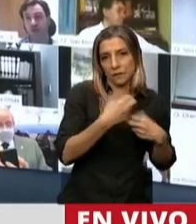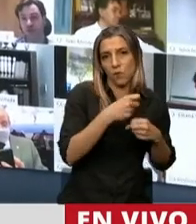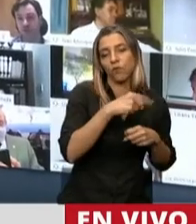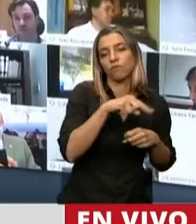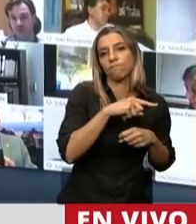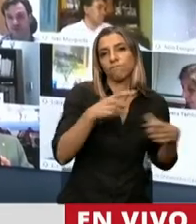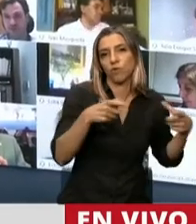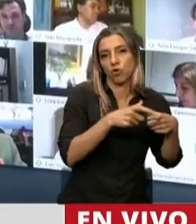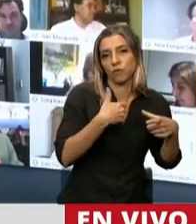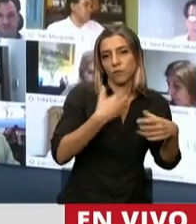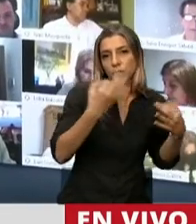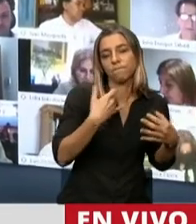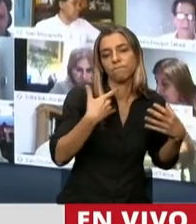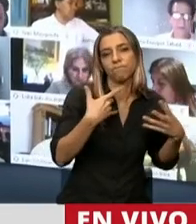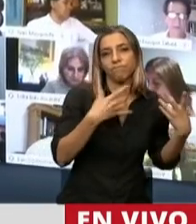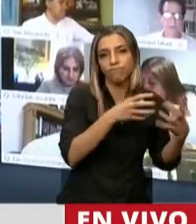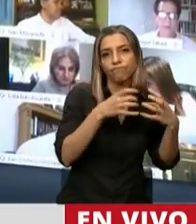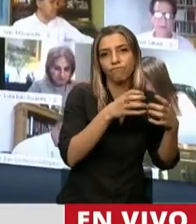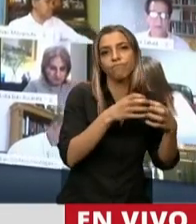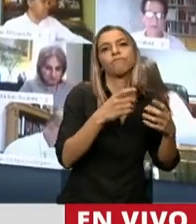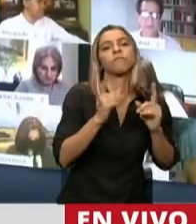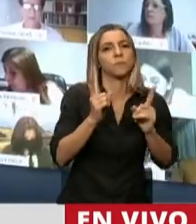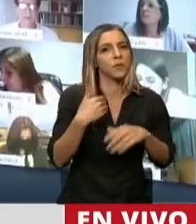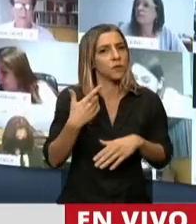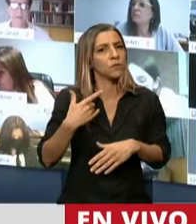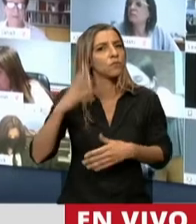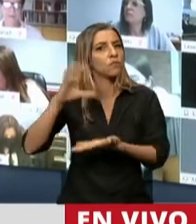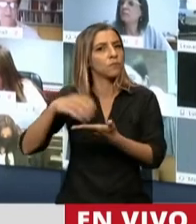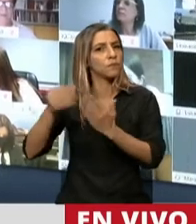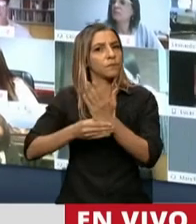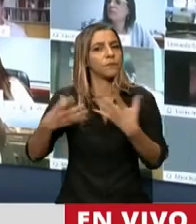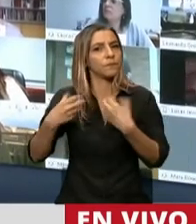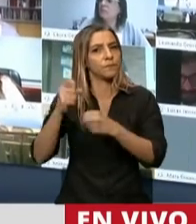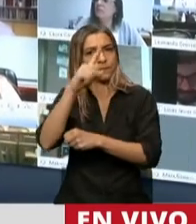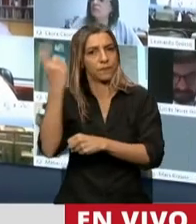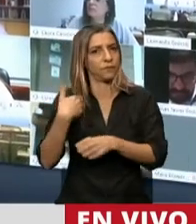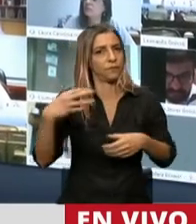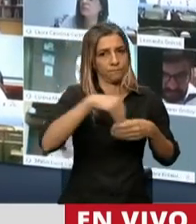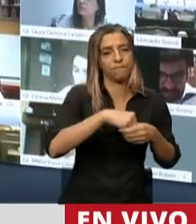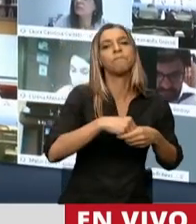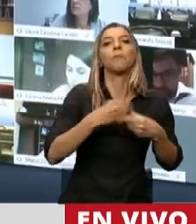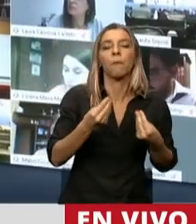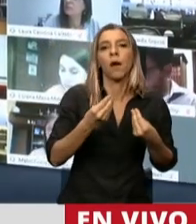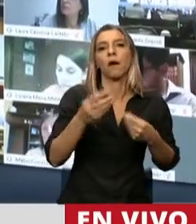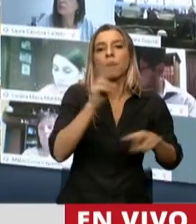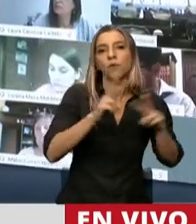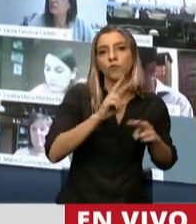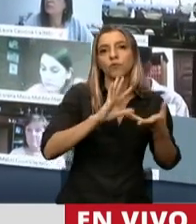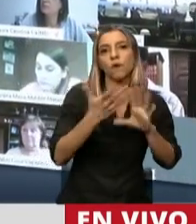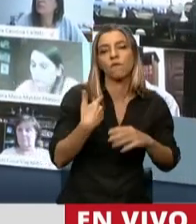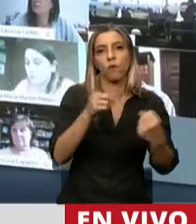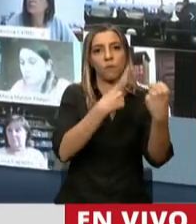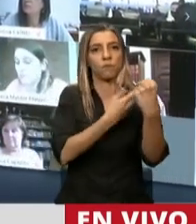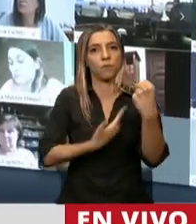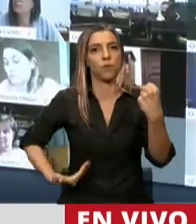interrelación con el Ministerio de Salud de la Nación, intentando generar herramientas para la contratación desde el Poder Ejecutivo a